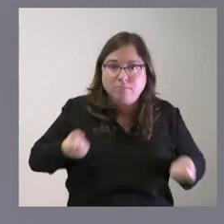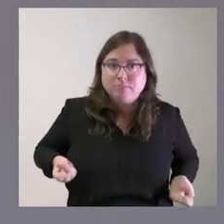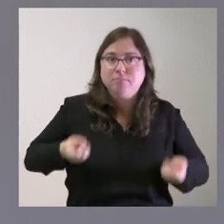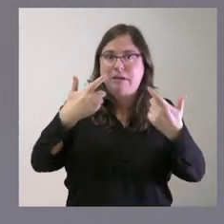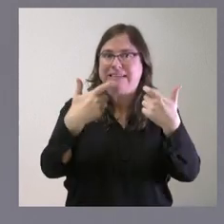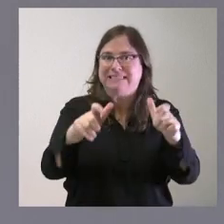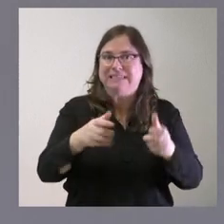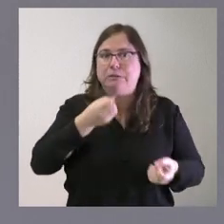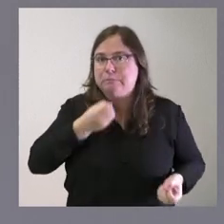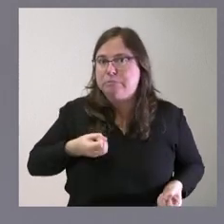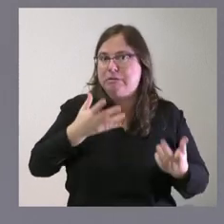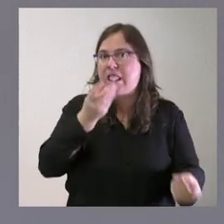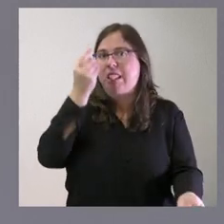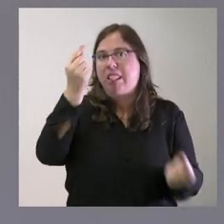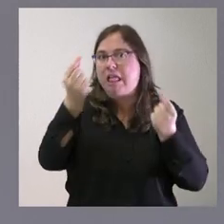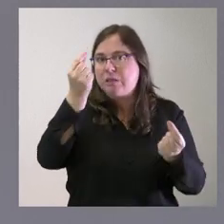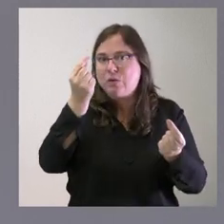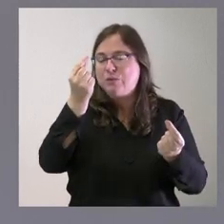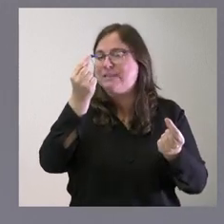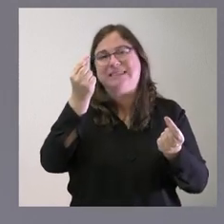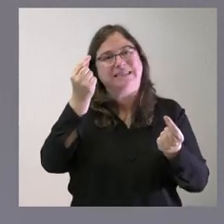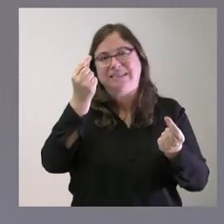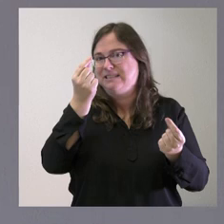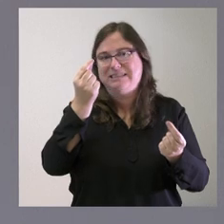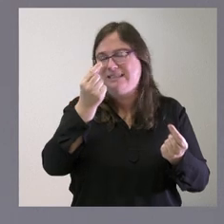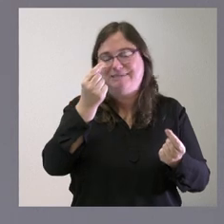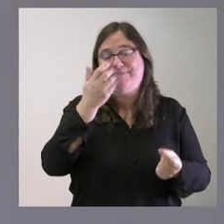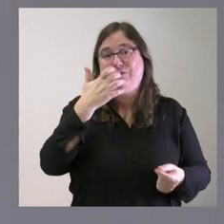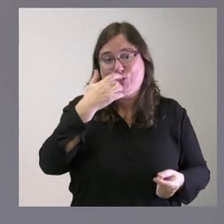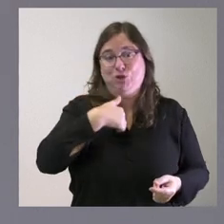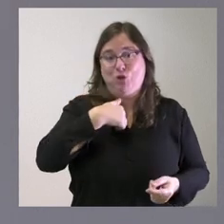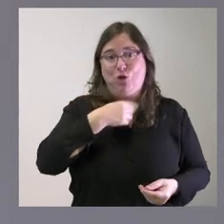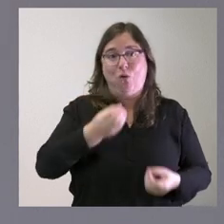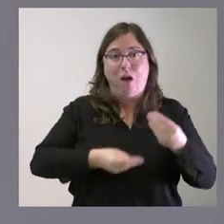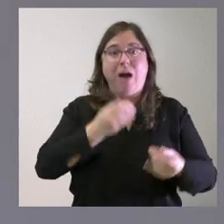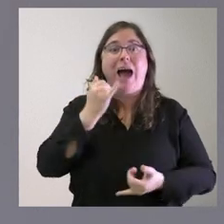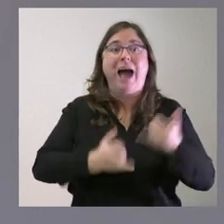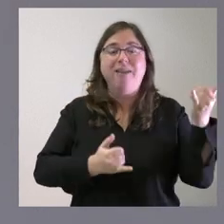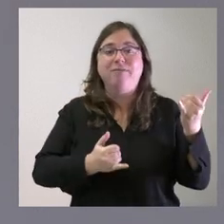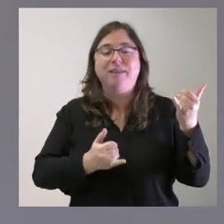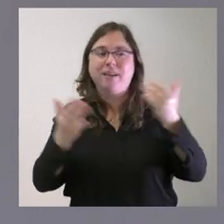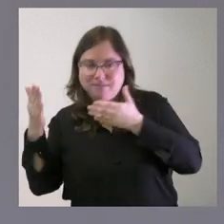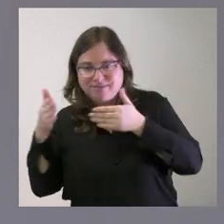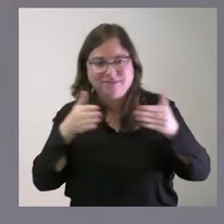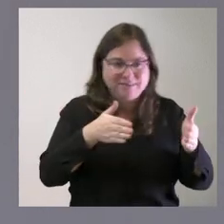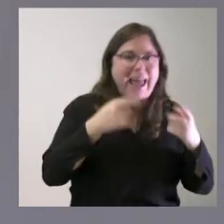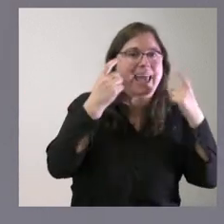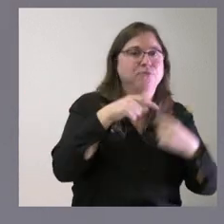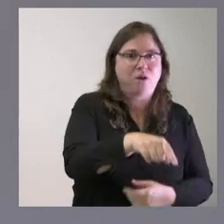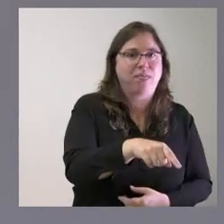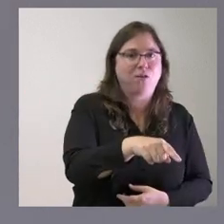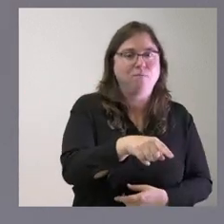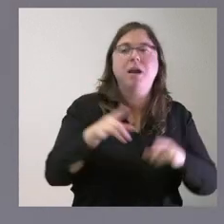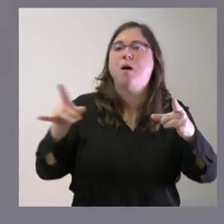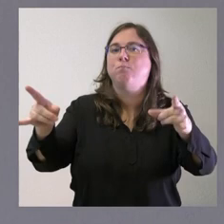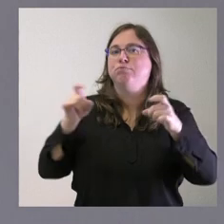sector o de un dato específico todo lo que puede hacer es quitar el foco de donde tenemos que ponerlo que es el esfuerzo para que las empresas